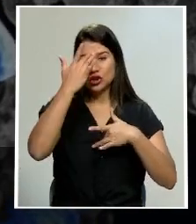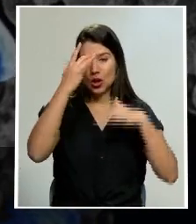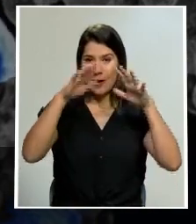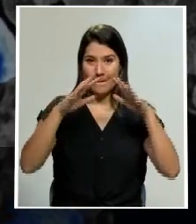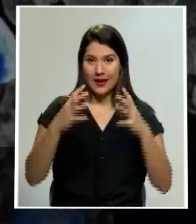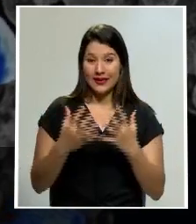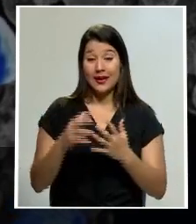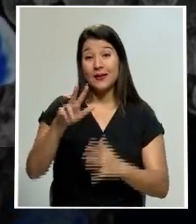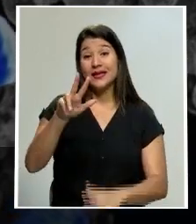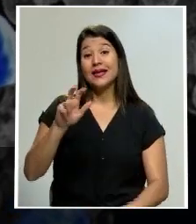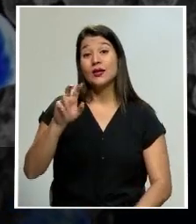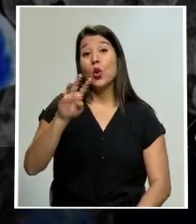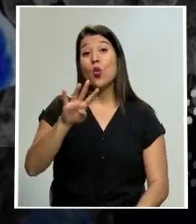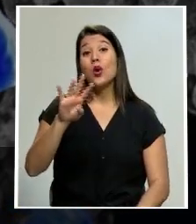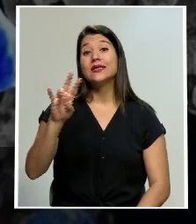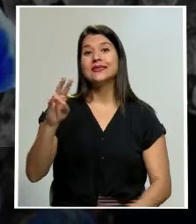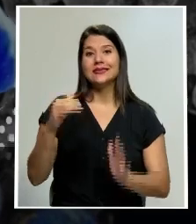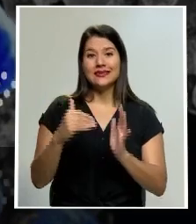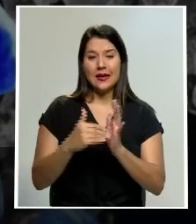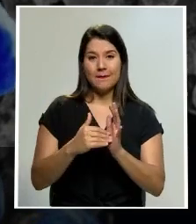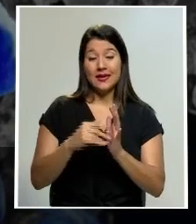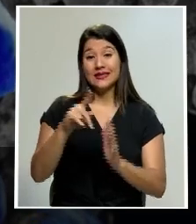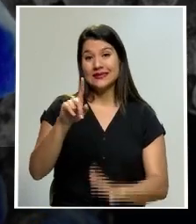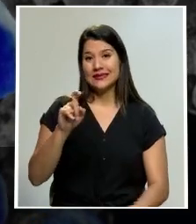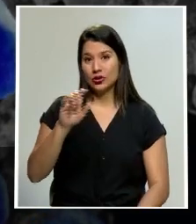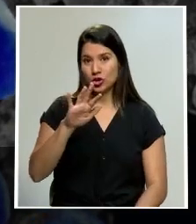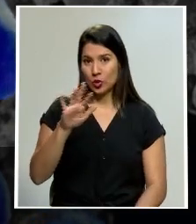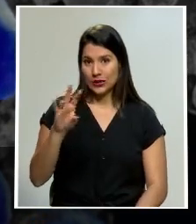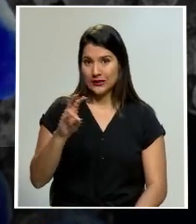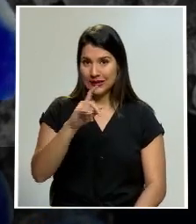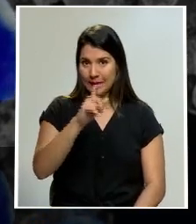pandemia de 347.157